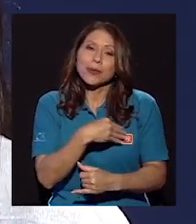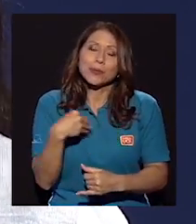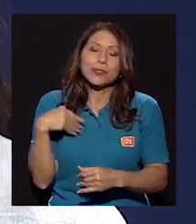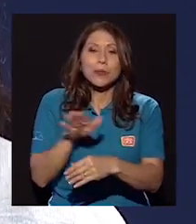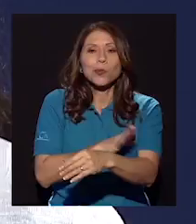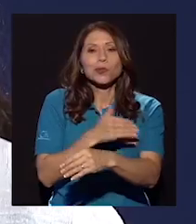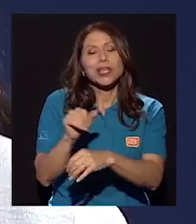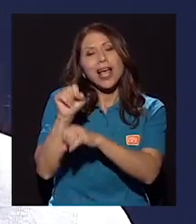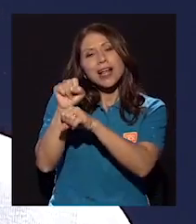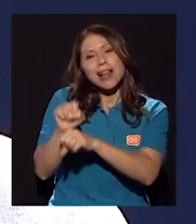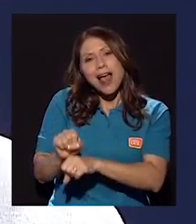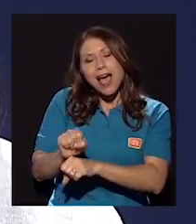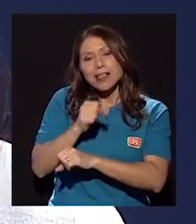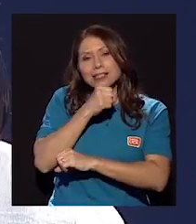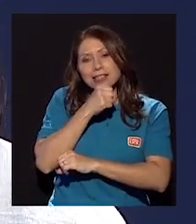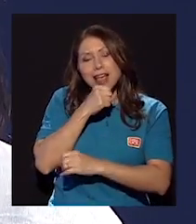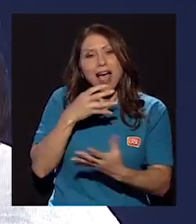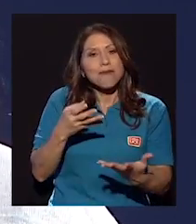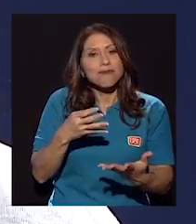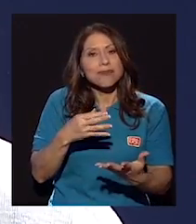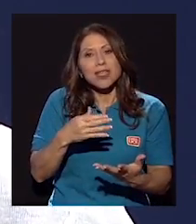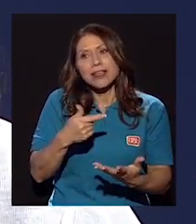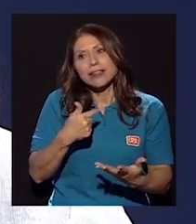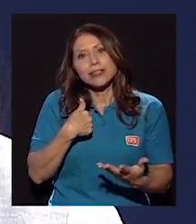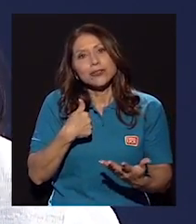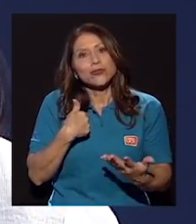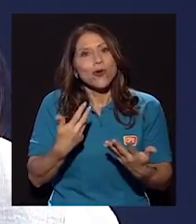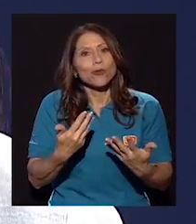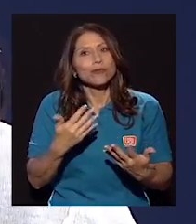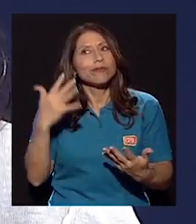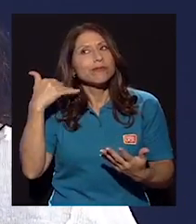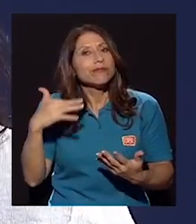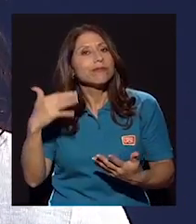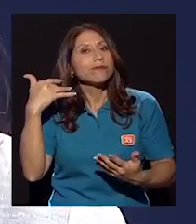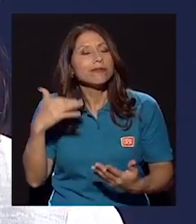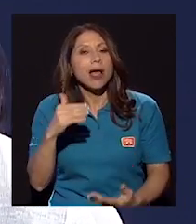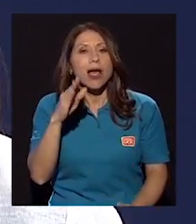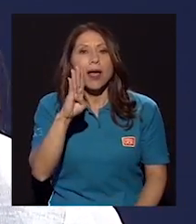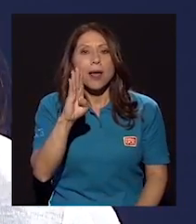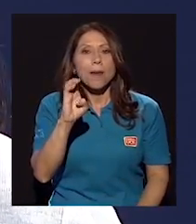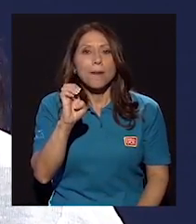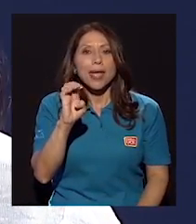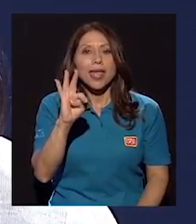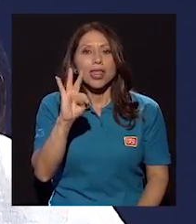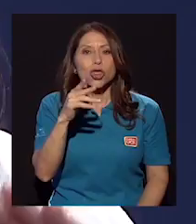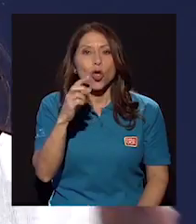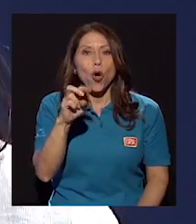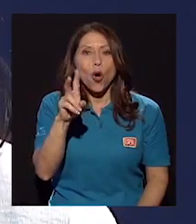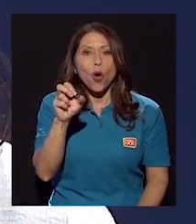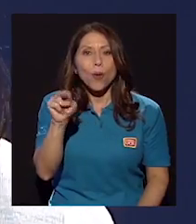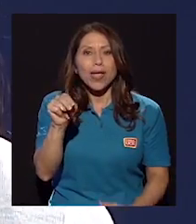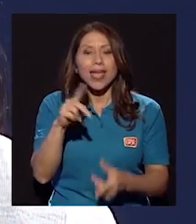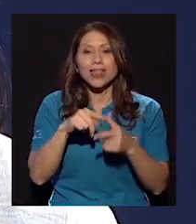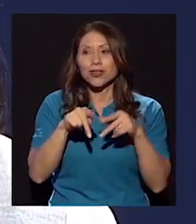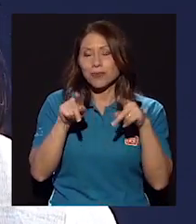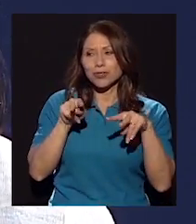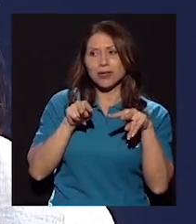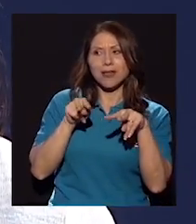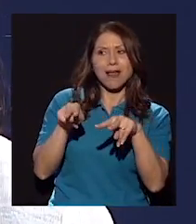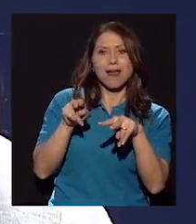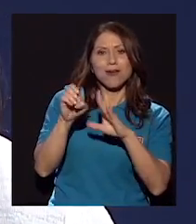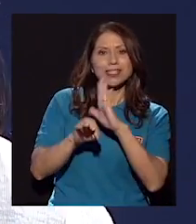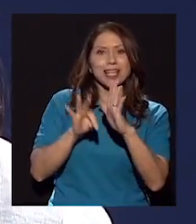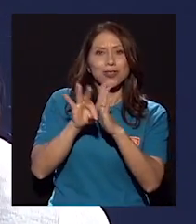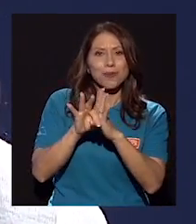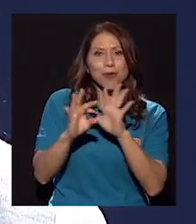la música clásica y toco sonatas de Beethoven, eso va a ubicar un estereotipo